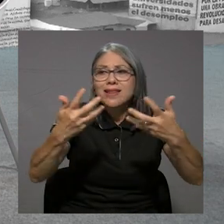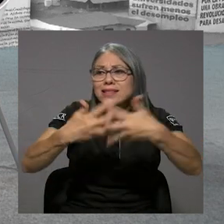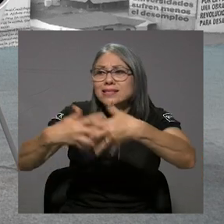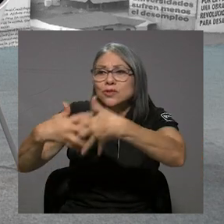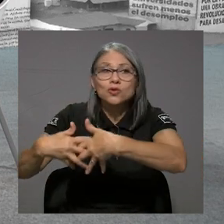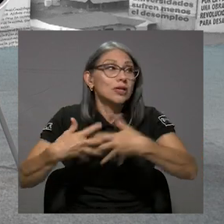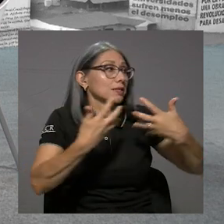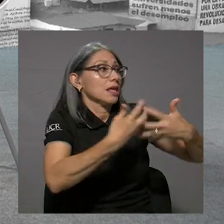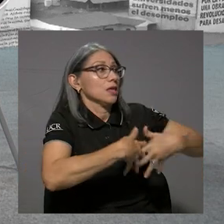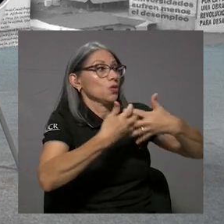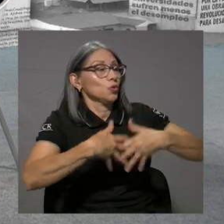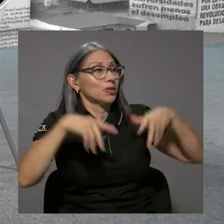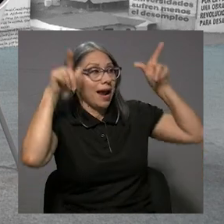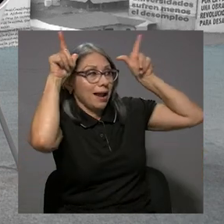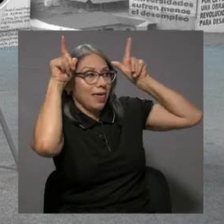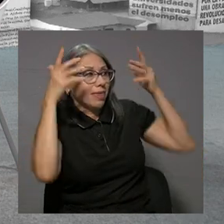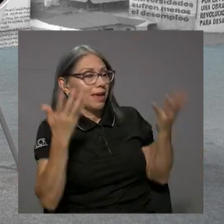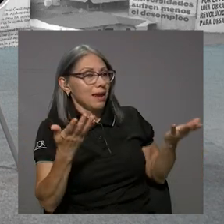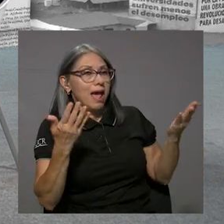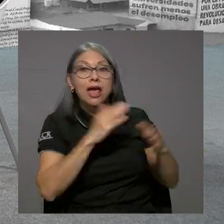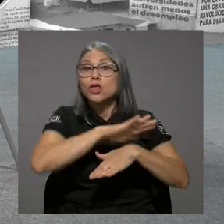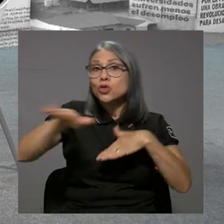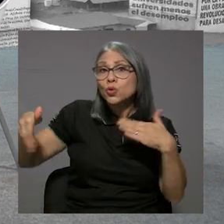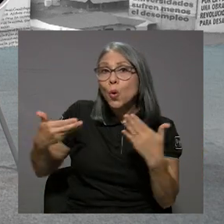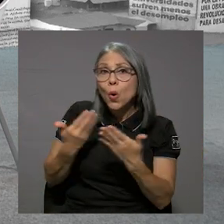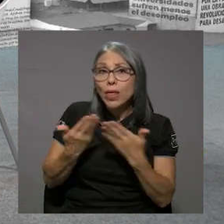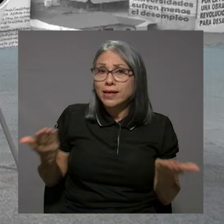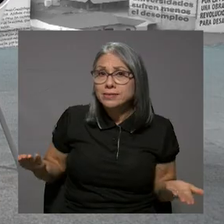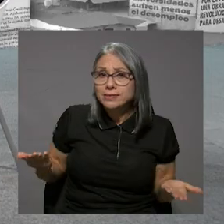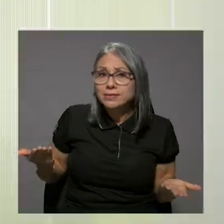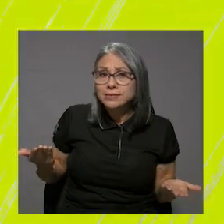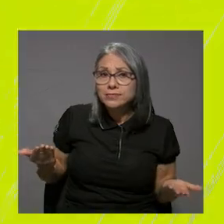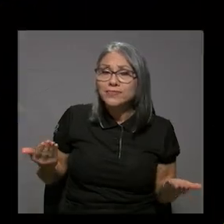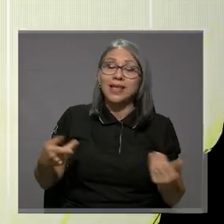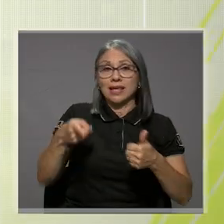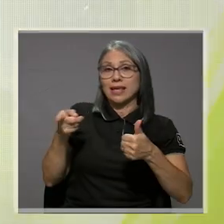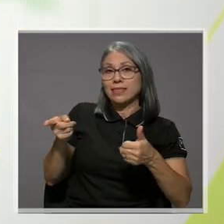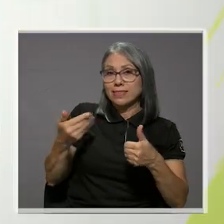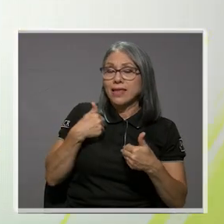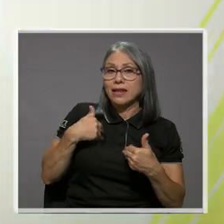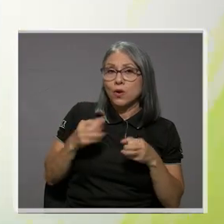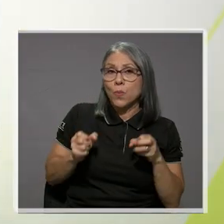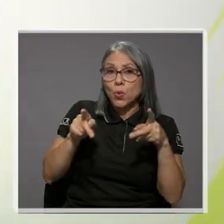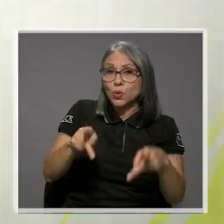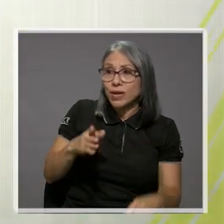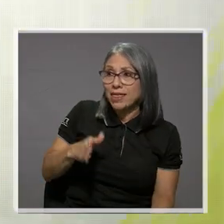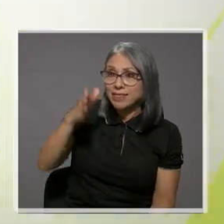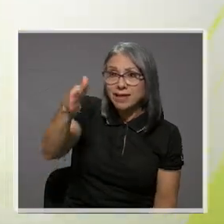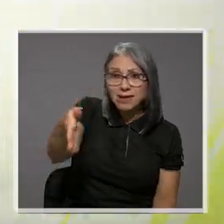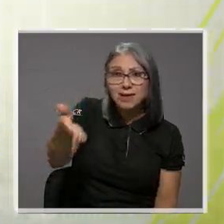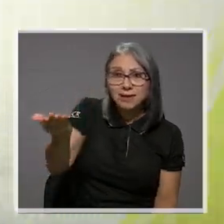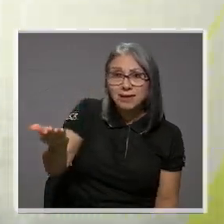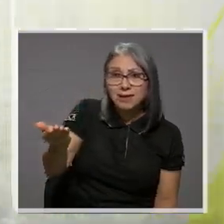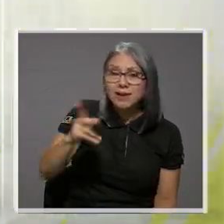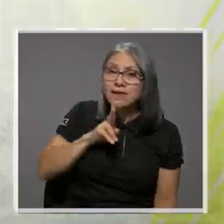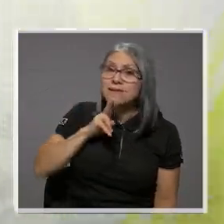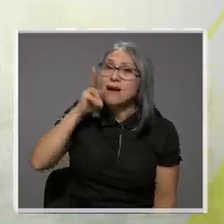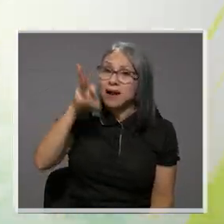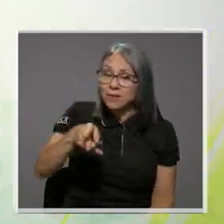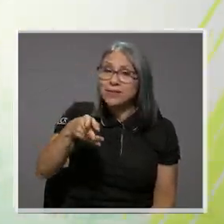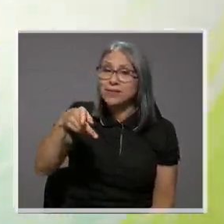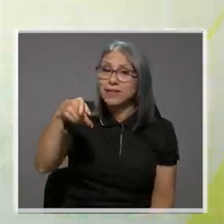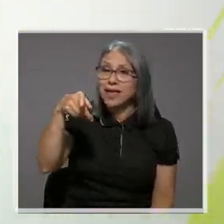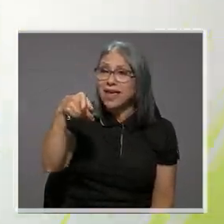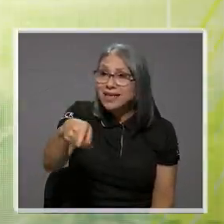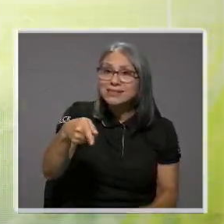industria ganadera, la... todas y otra cosa, ok, primero, tienen oportunidad de ir. Realmente,